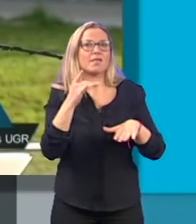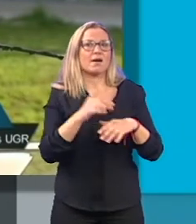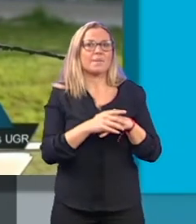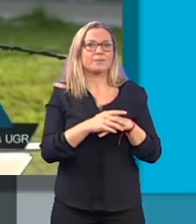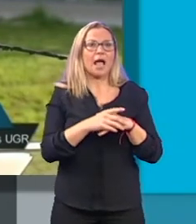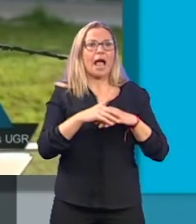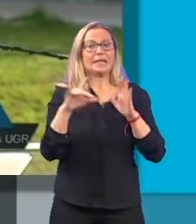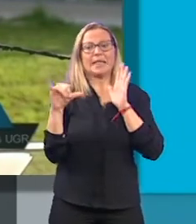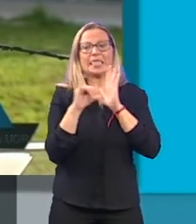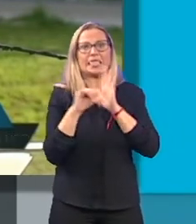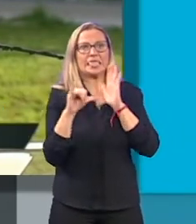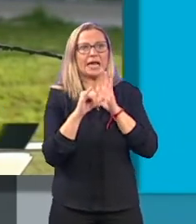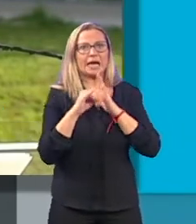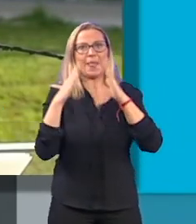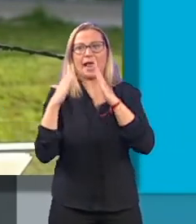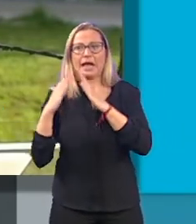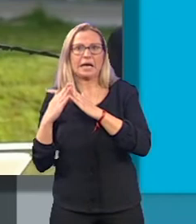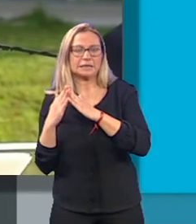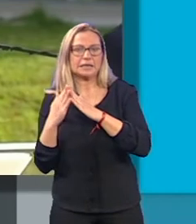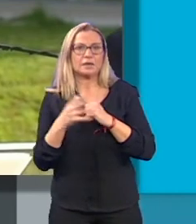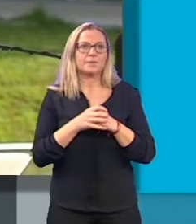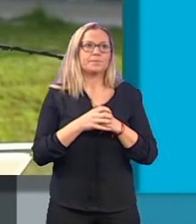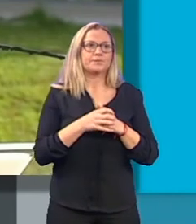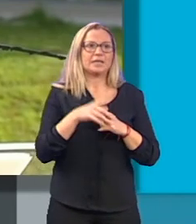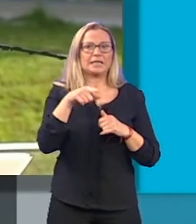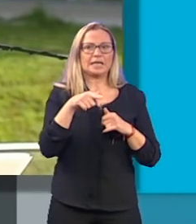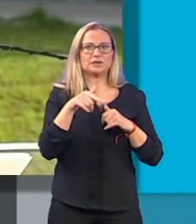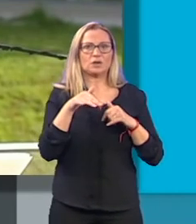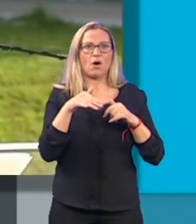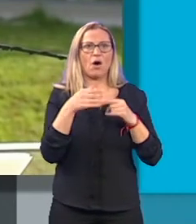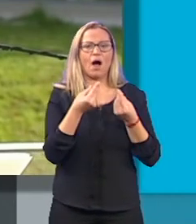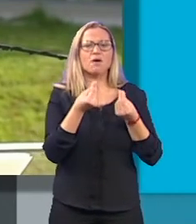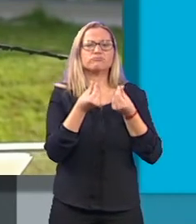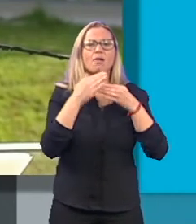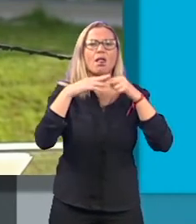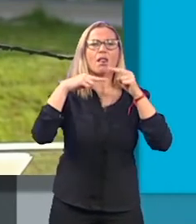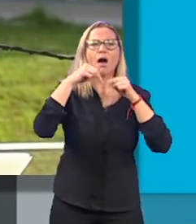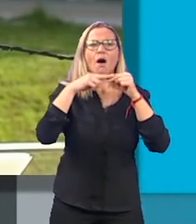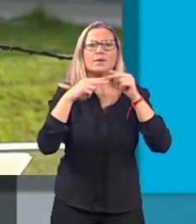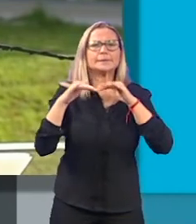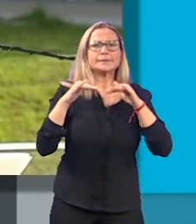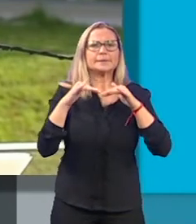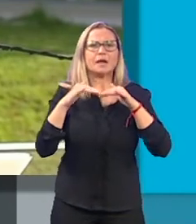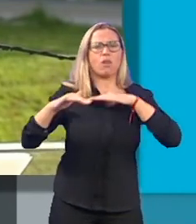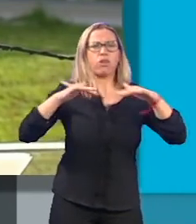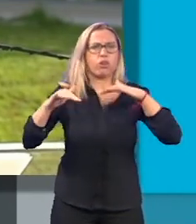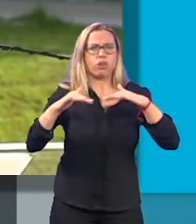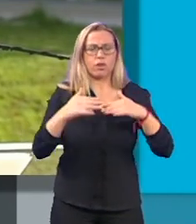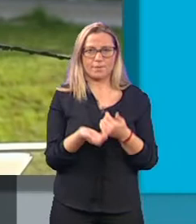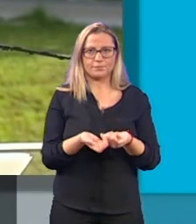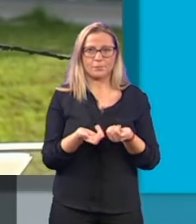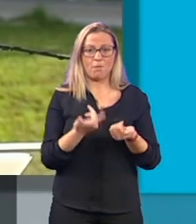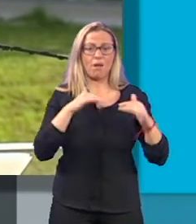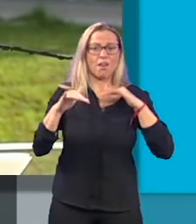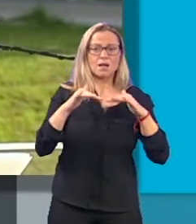a que están muy próximos a las poblaciones y a que este tipo de sedimento aluvial amplifica la sacudida, tanto la